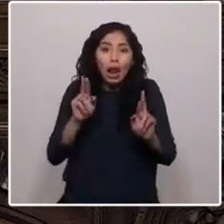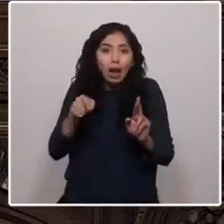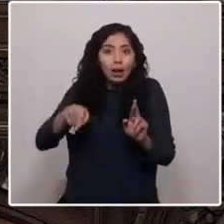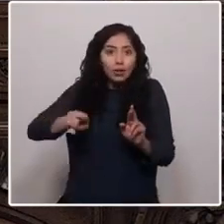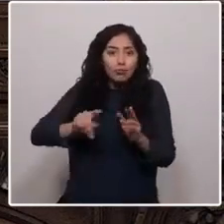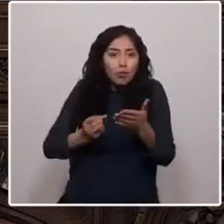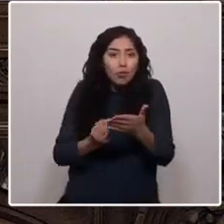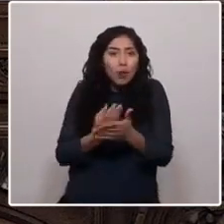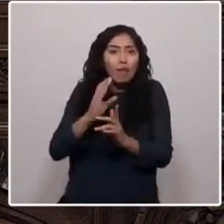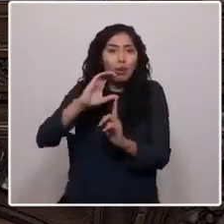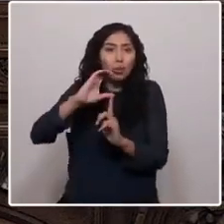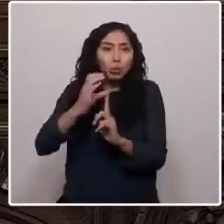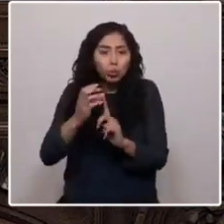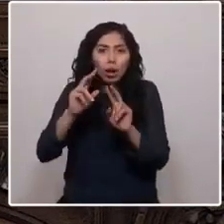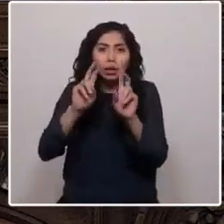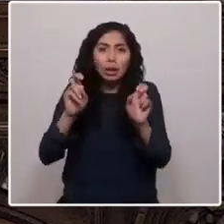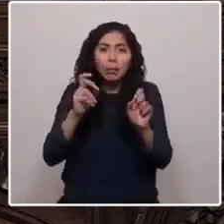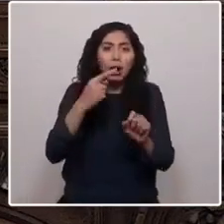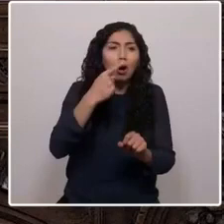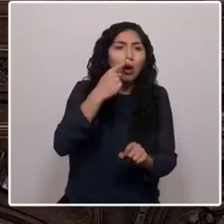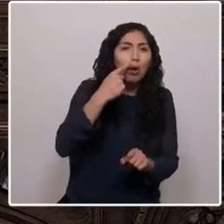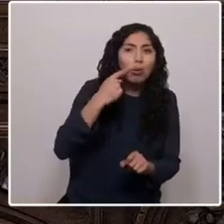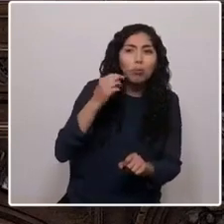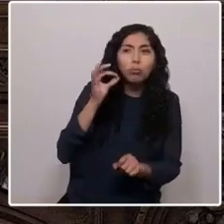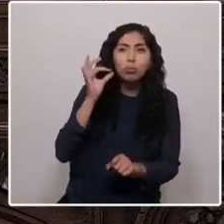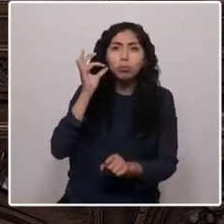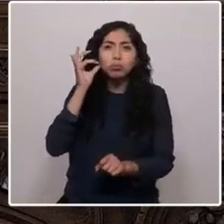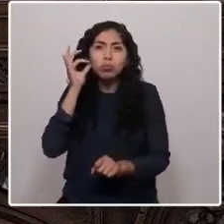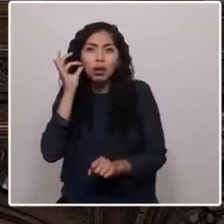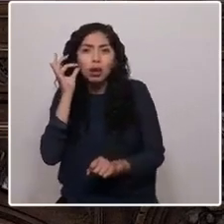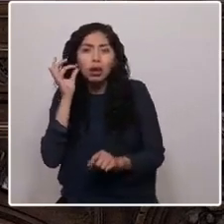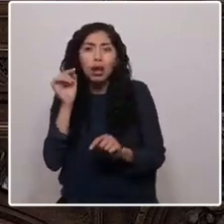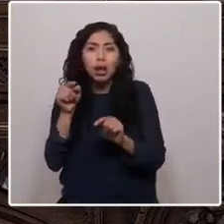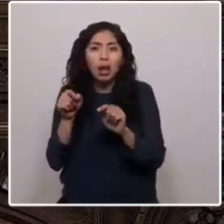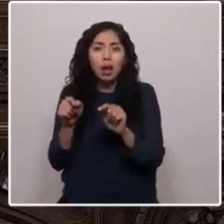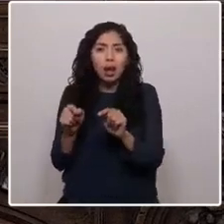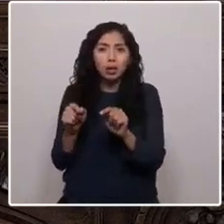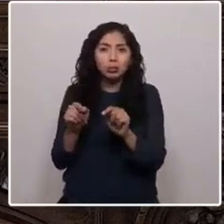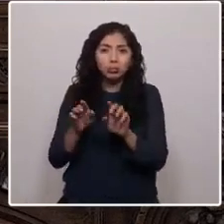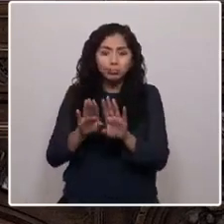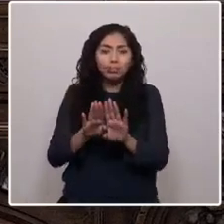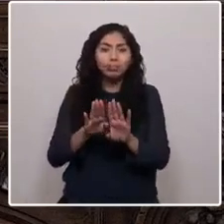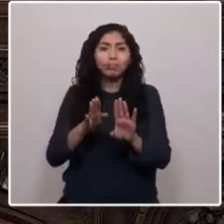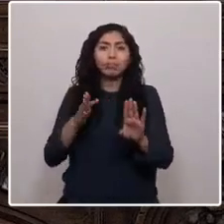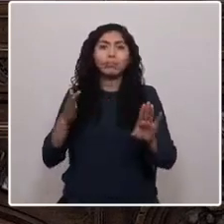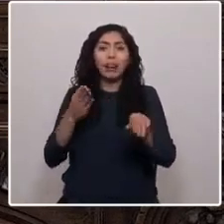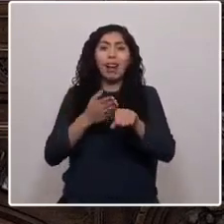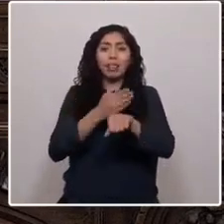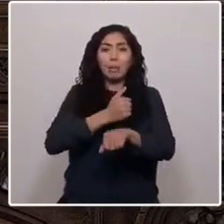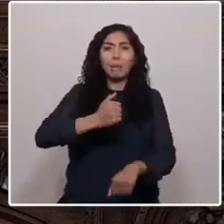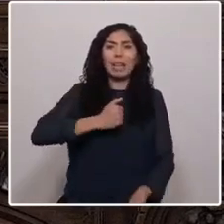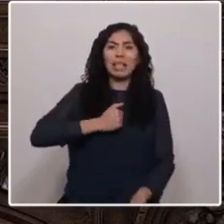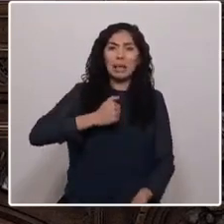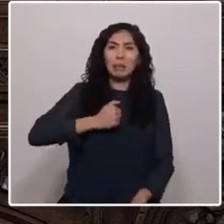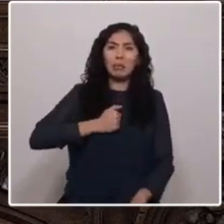femenino y lo masculino se abra a la cópula magnífica que fue rota por el patriarcado.